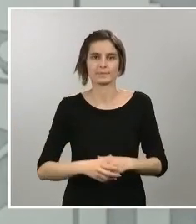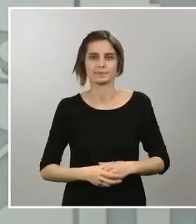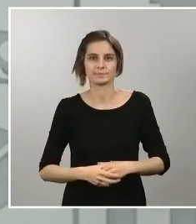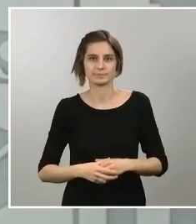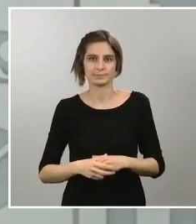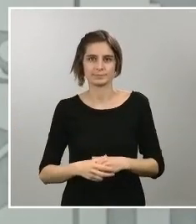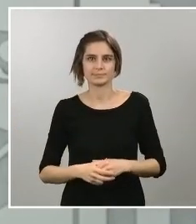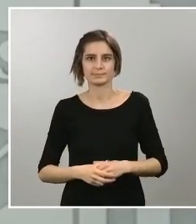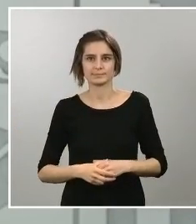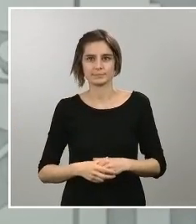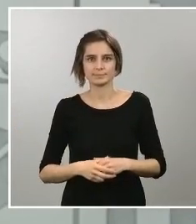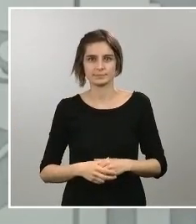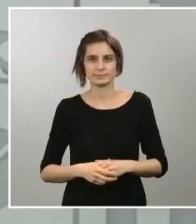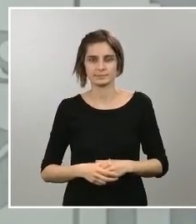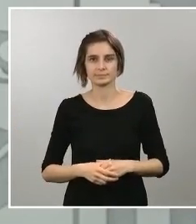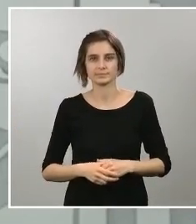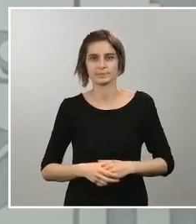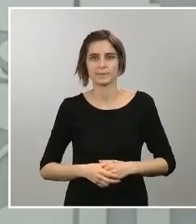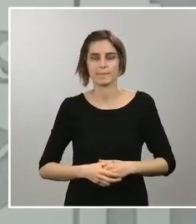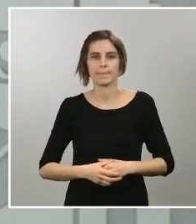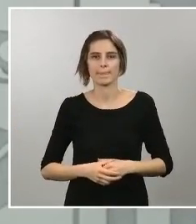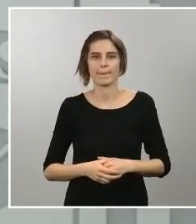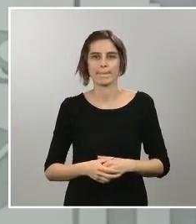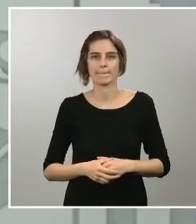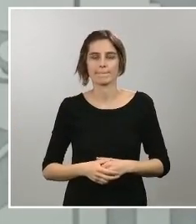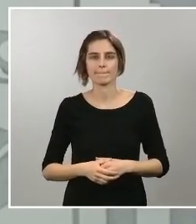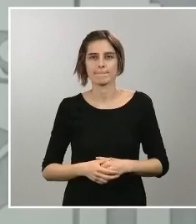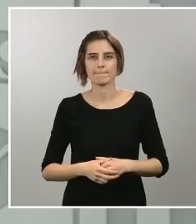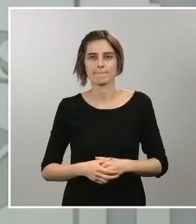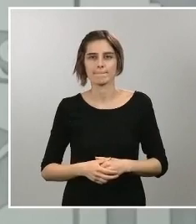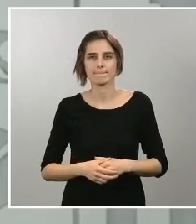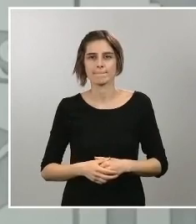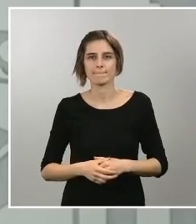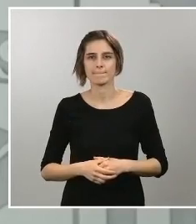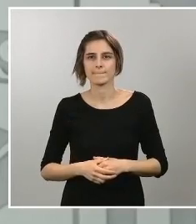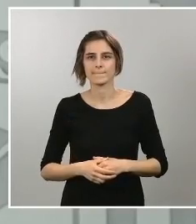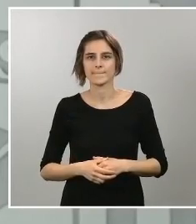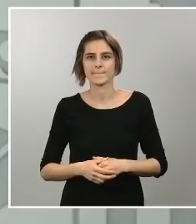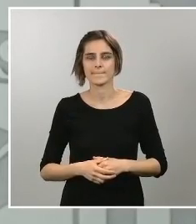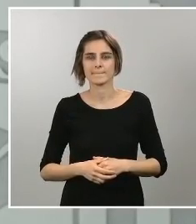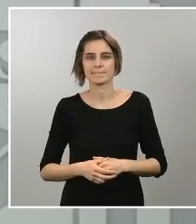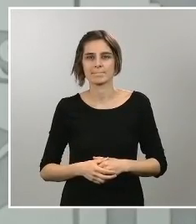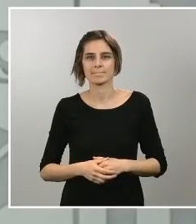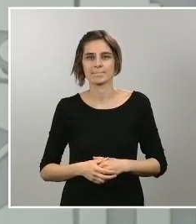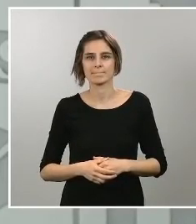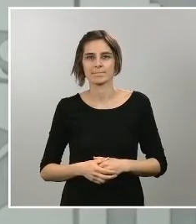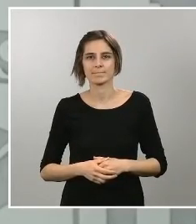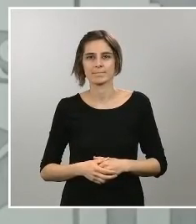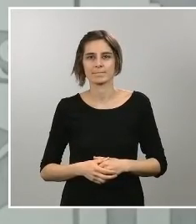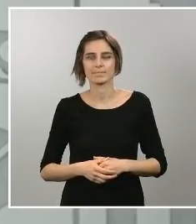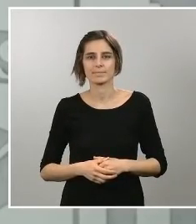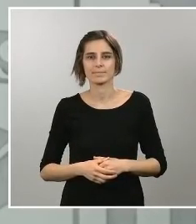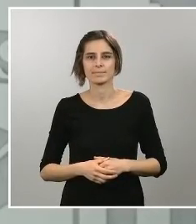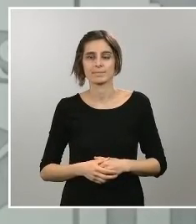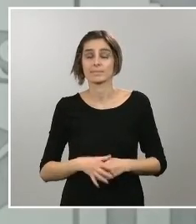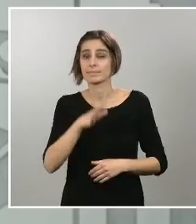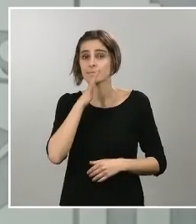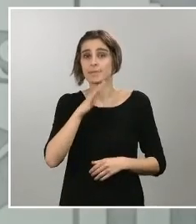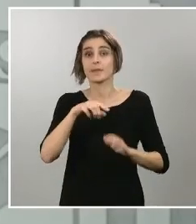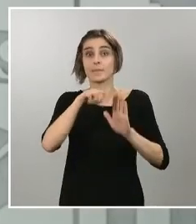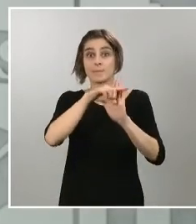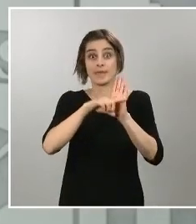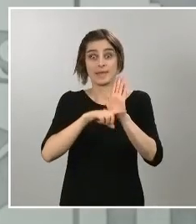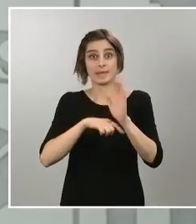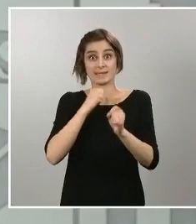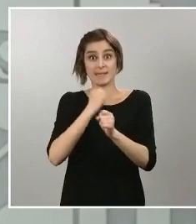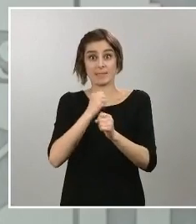en relación con esta cuestión, quizás se hacen especialmente importantes las medidas laborales que hemos ido aprobando a lo